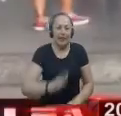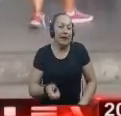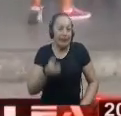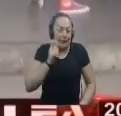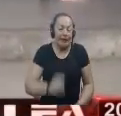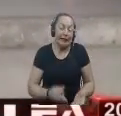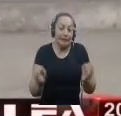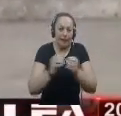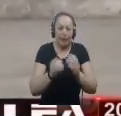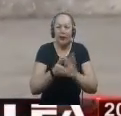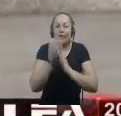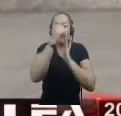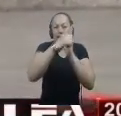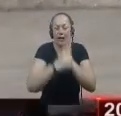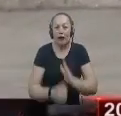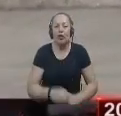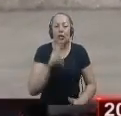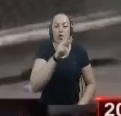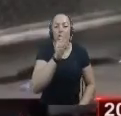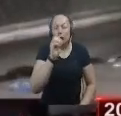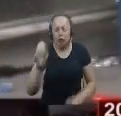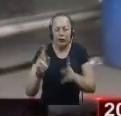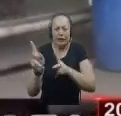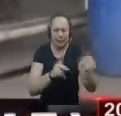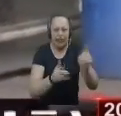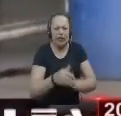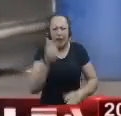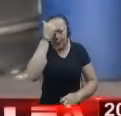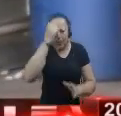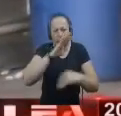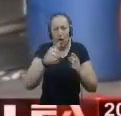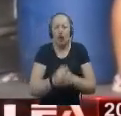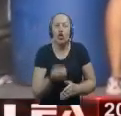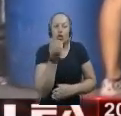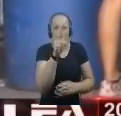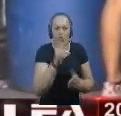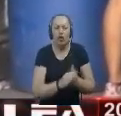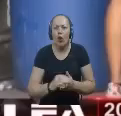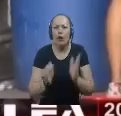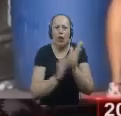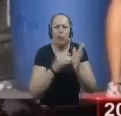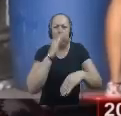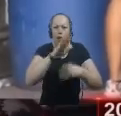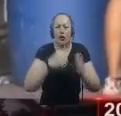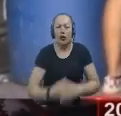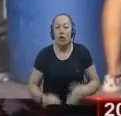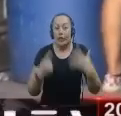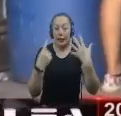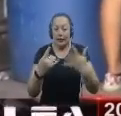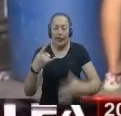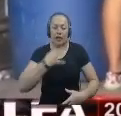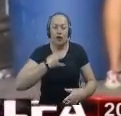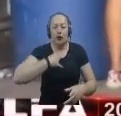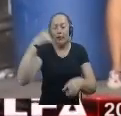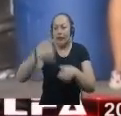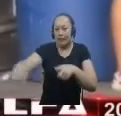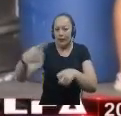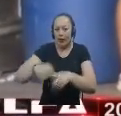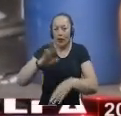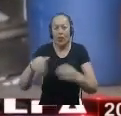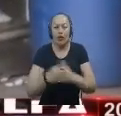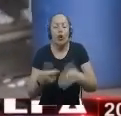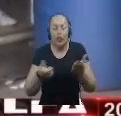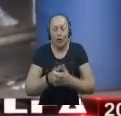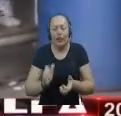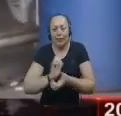Con este programa 200 maestros Se formaron En 12 áreas Del conocimiento Y se graduaron De 6 universidades Acreditadas Del eje